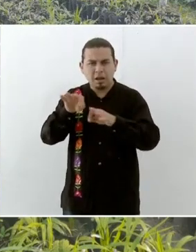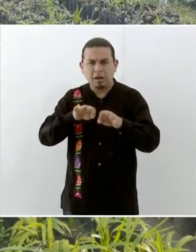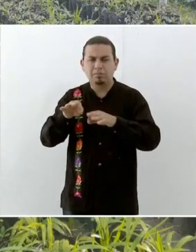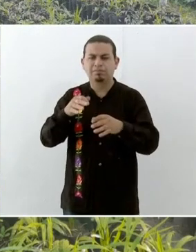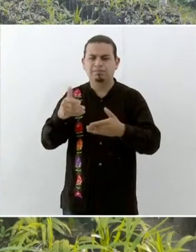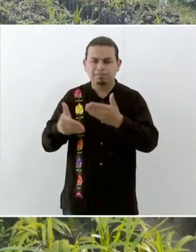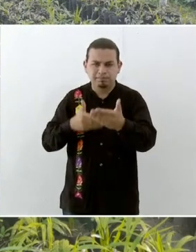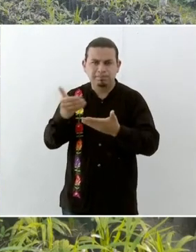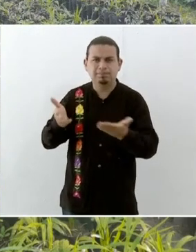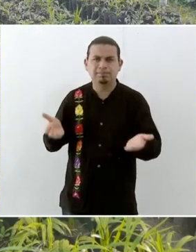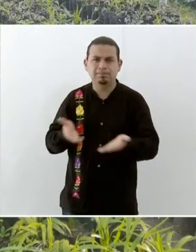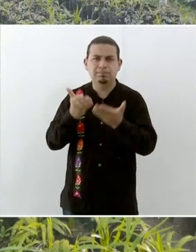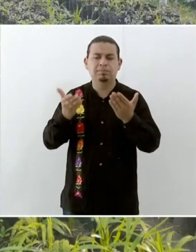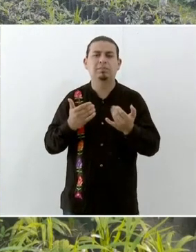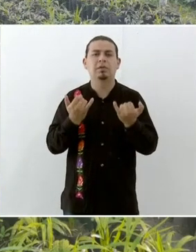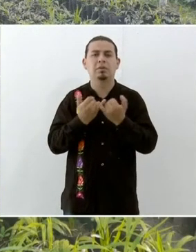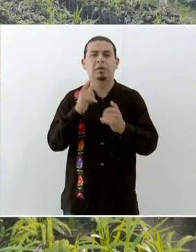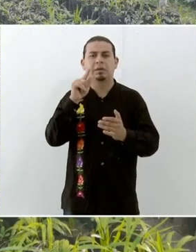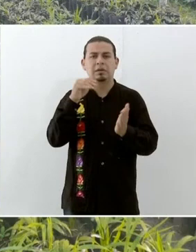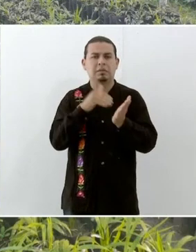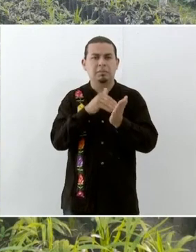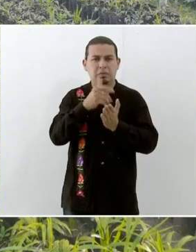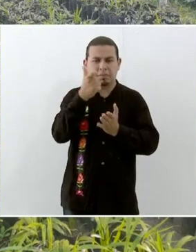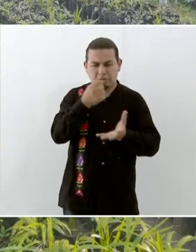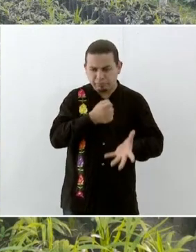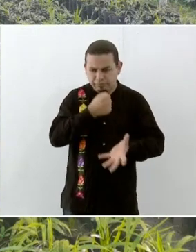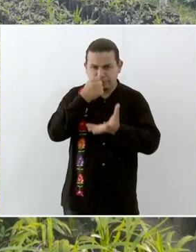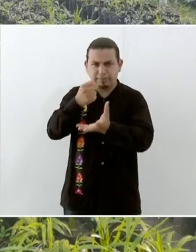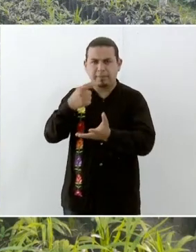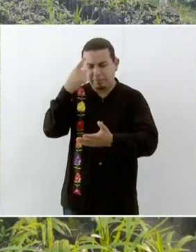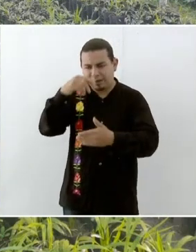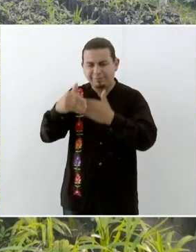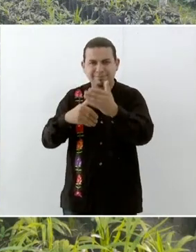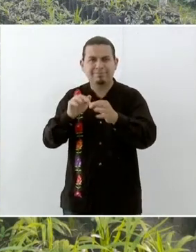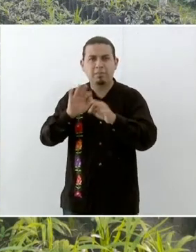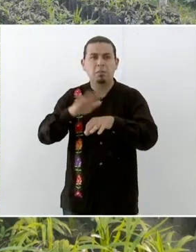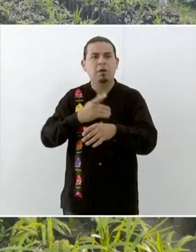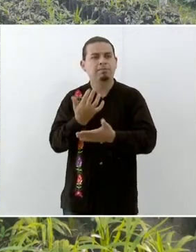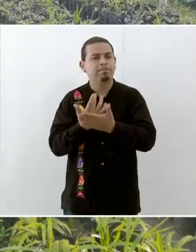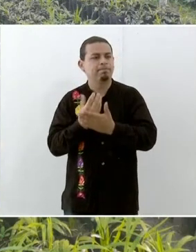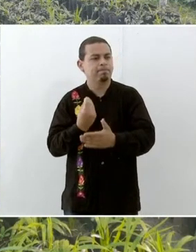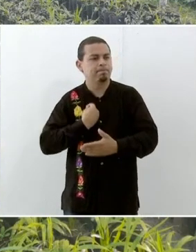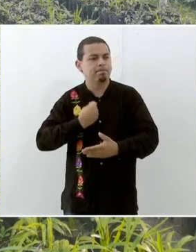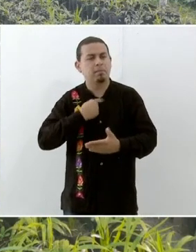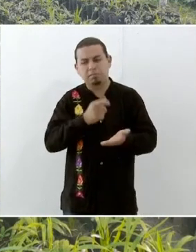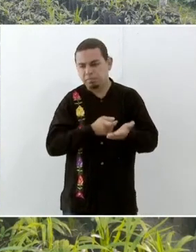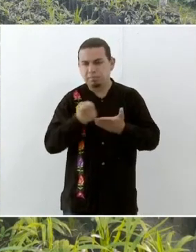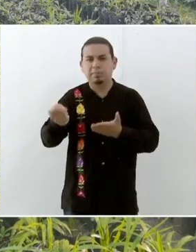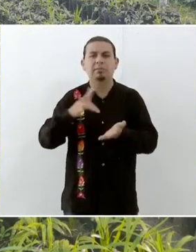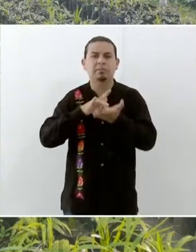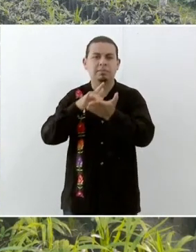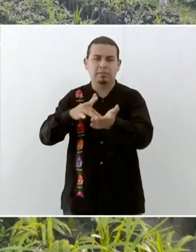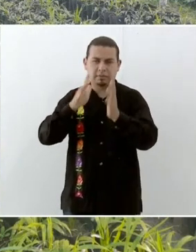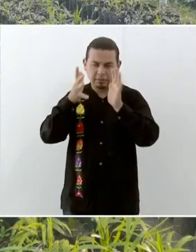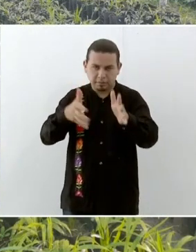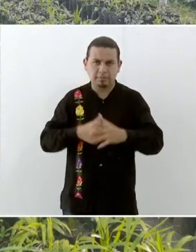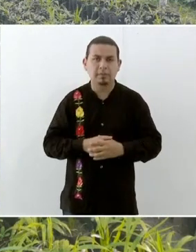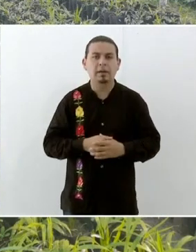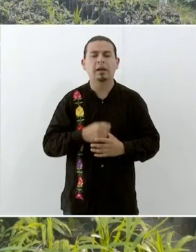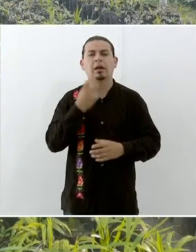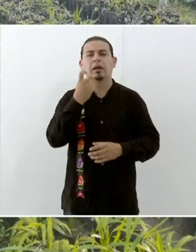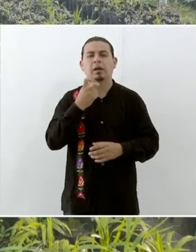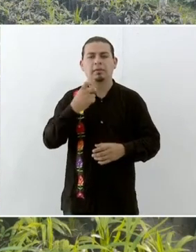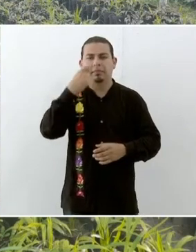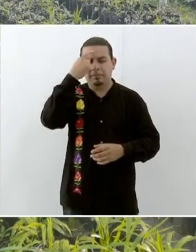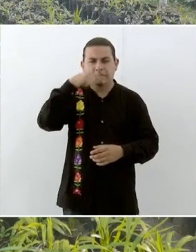recibirán 70 millones de pesos que ellos tenían pendiente la entrega de su apoyo y que se va a